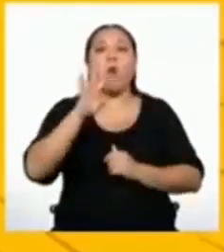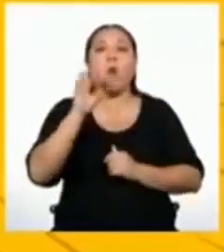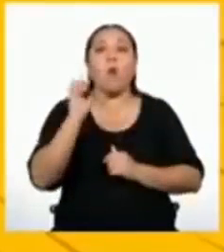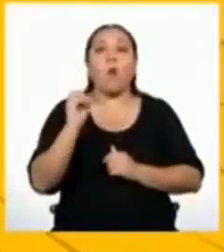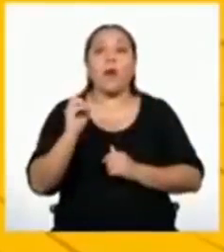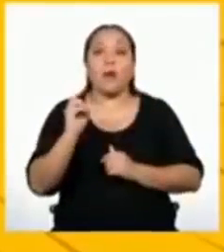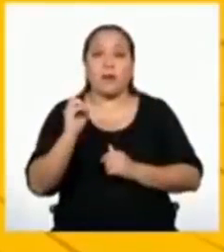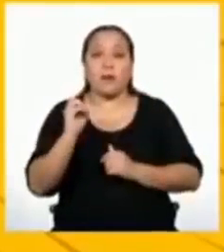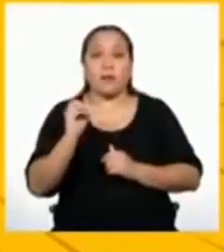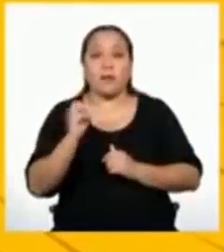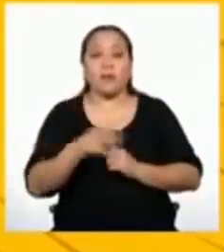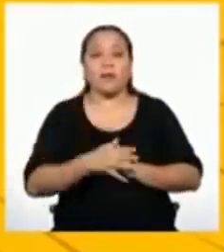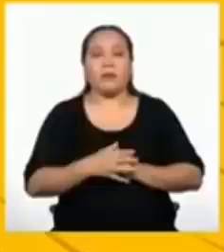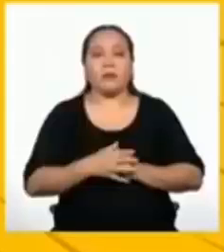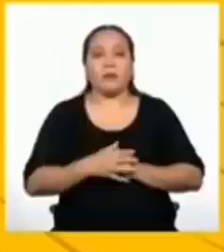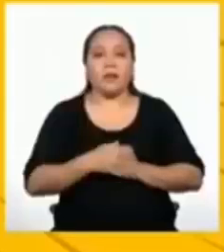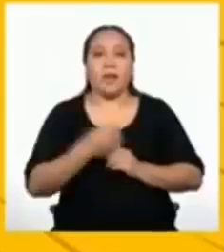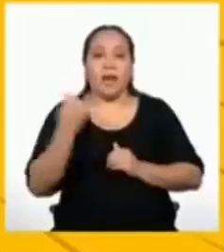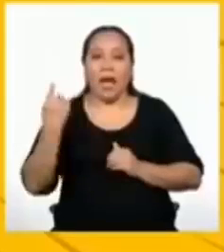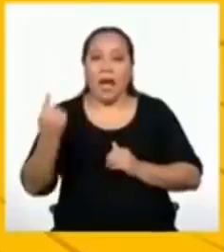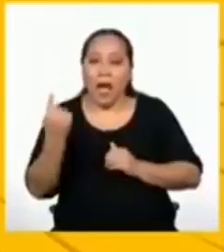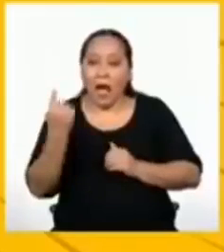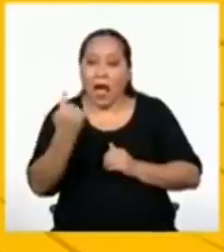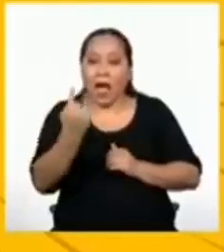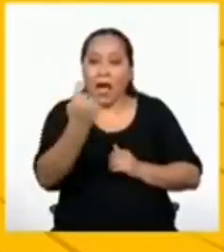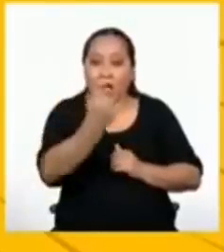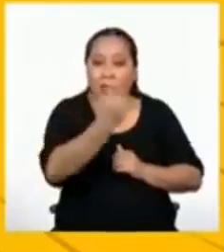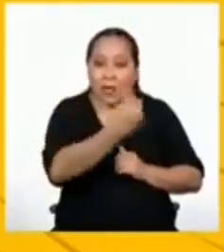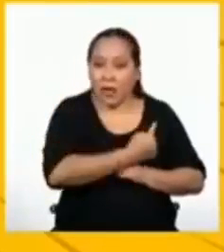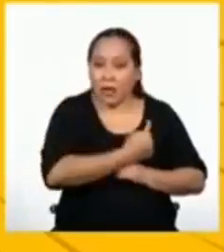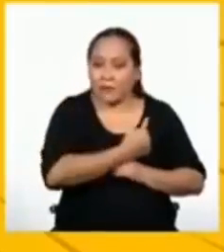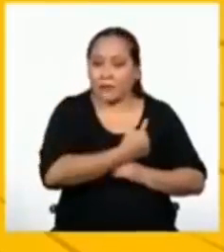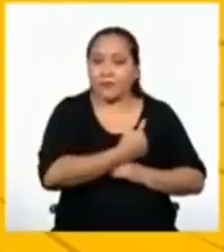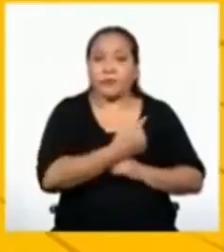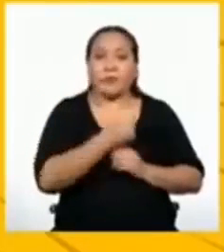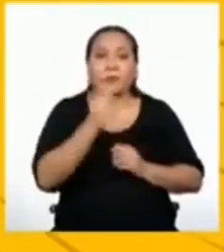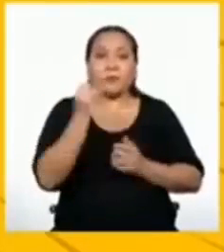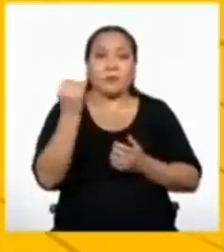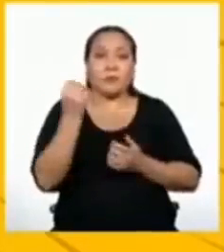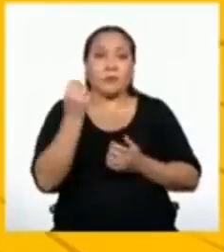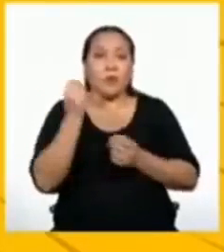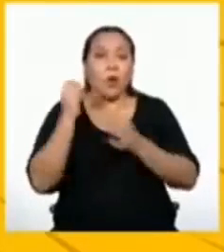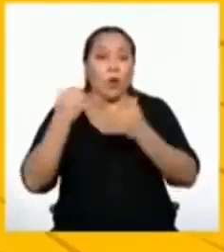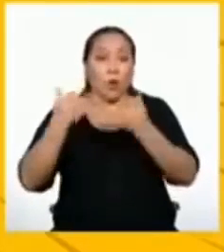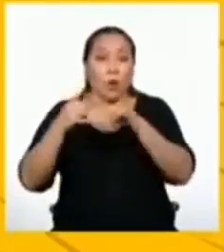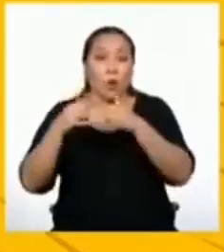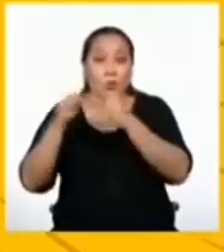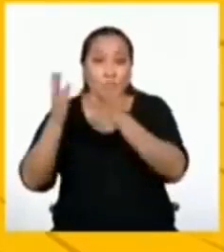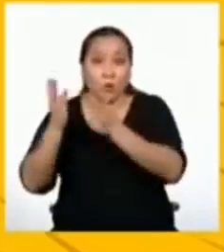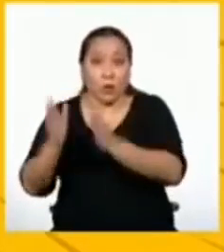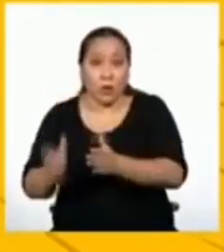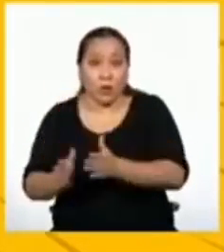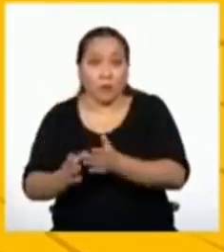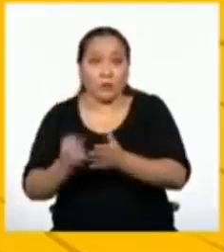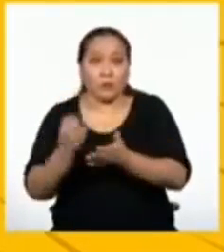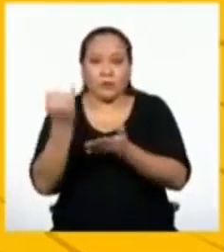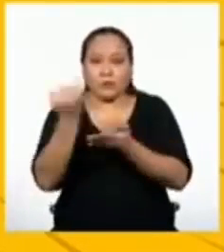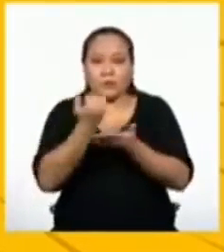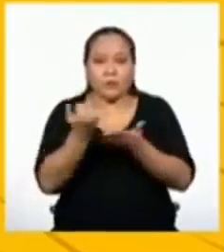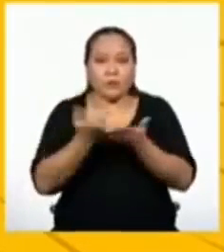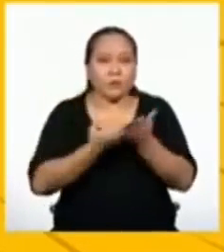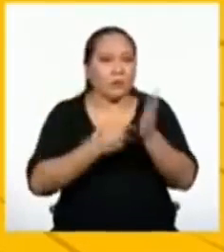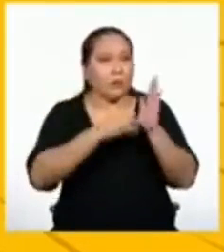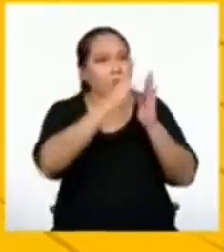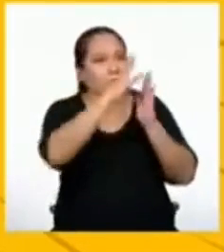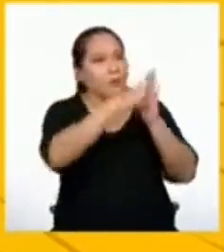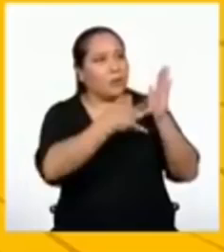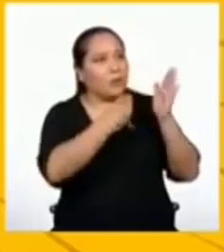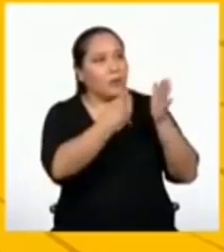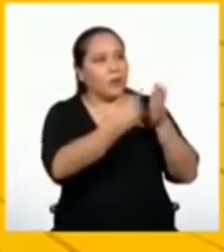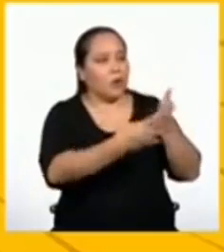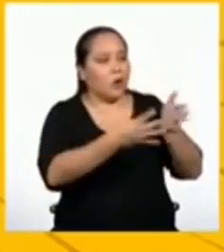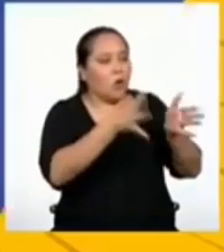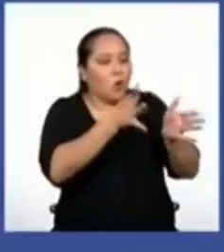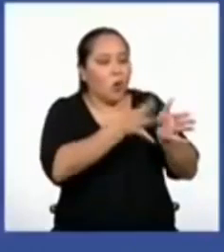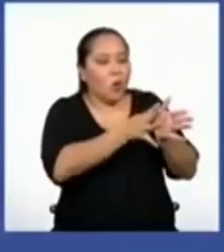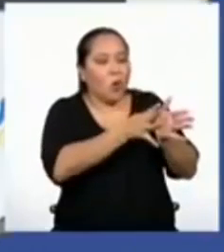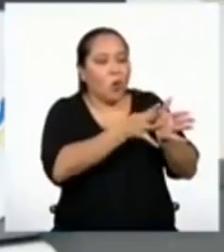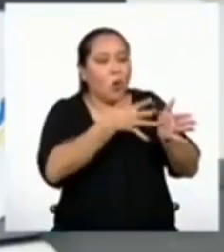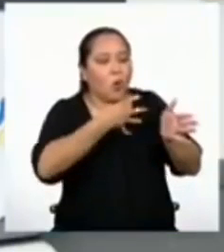En ese caso, cada jugador dibuja su cuadrícula con 4 filas y 10 columnas, como vemos en la imagen.